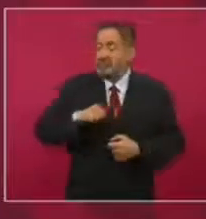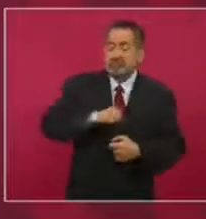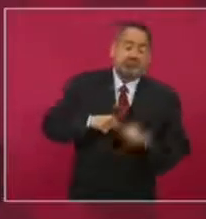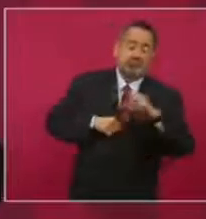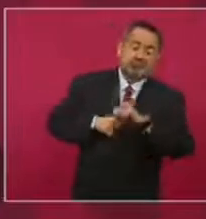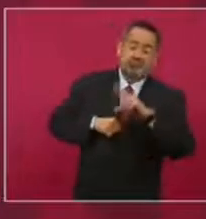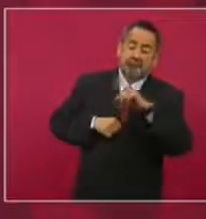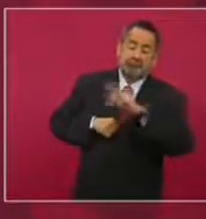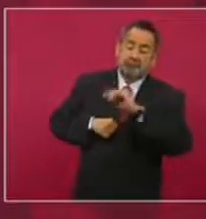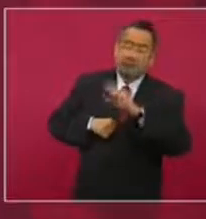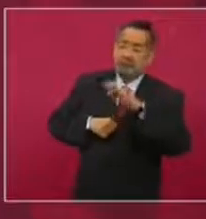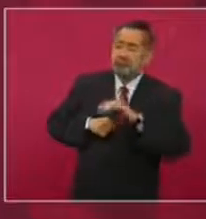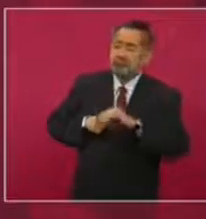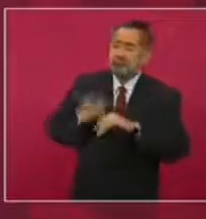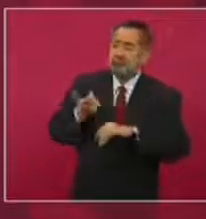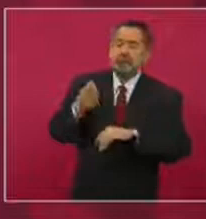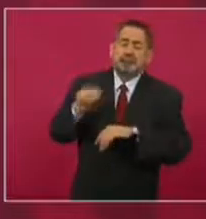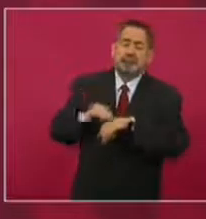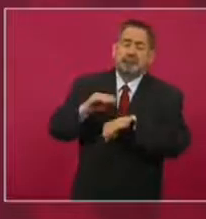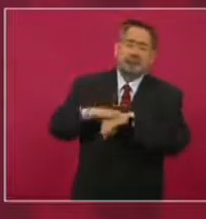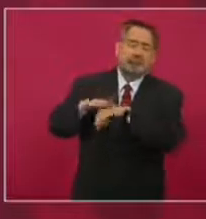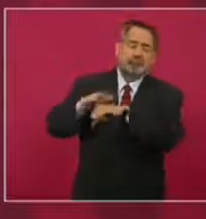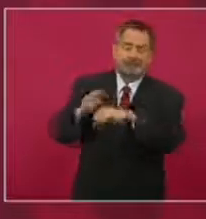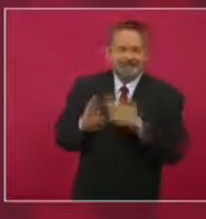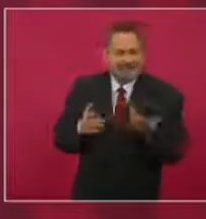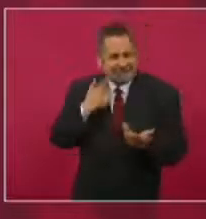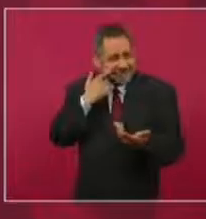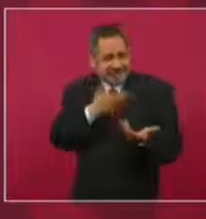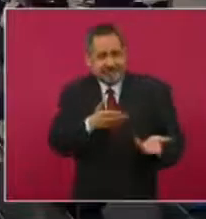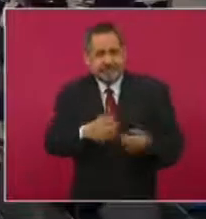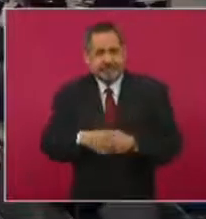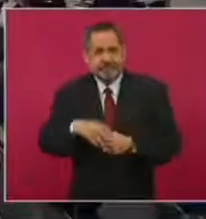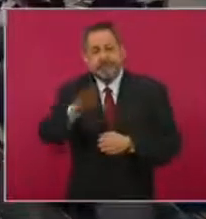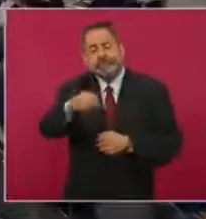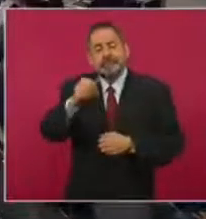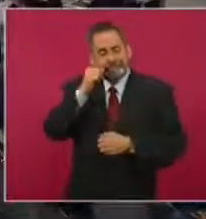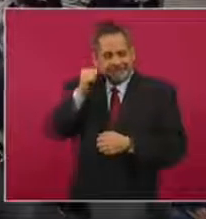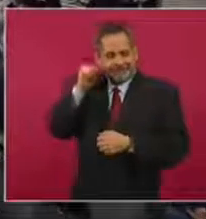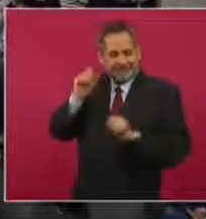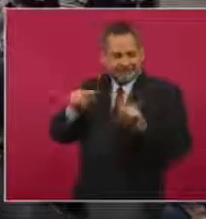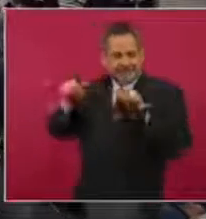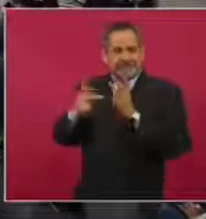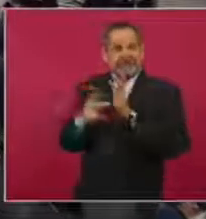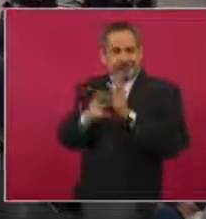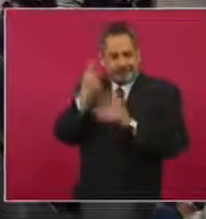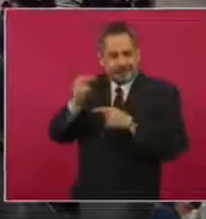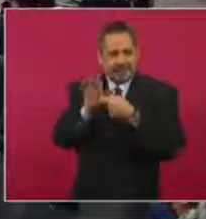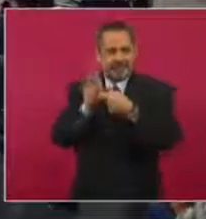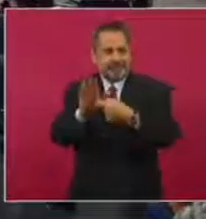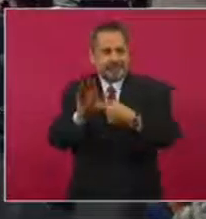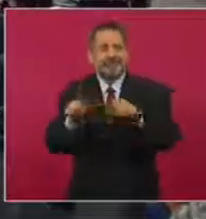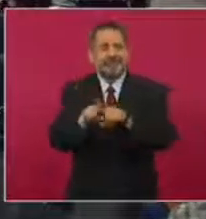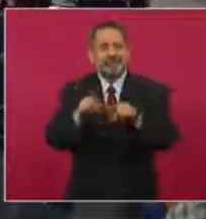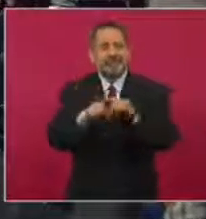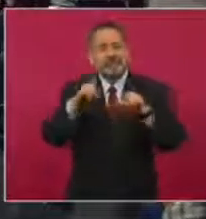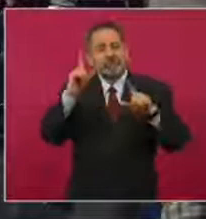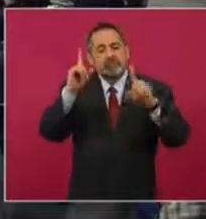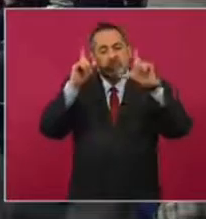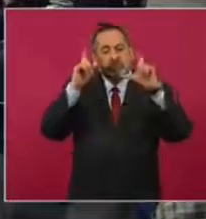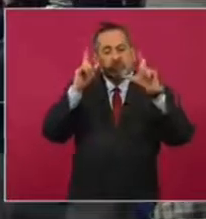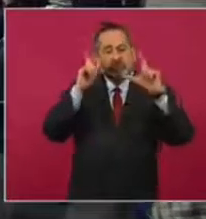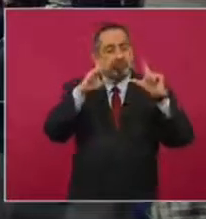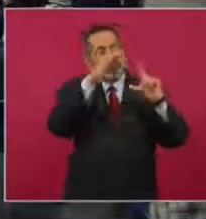no aceptan. ¿Por qué no pones lo de ayer otra vez, lo de la gasolina?